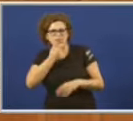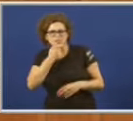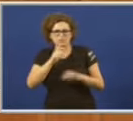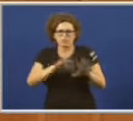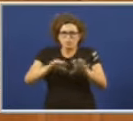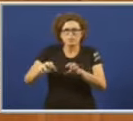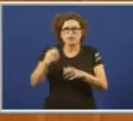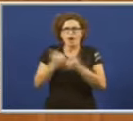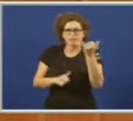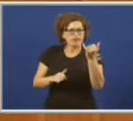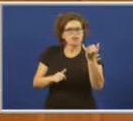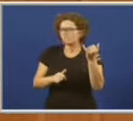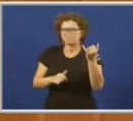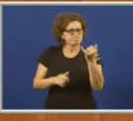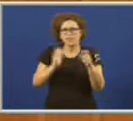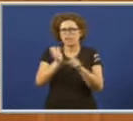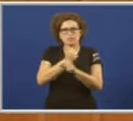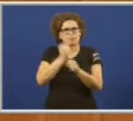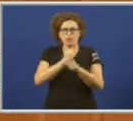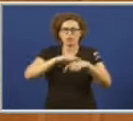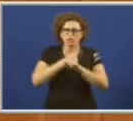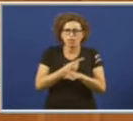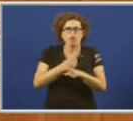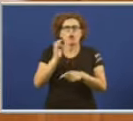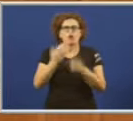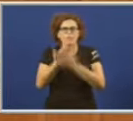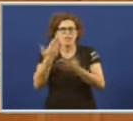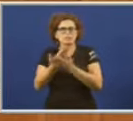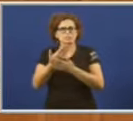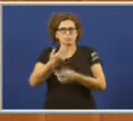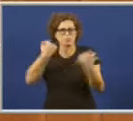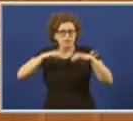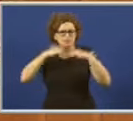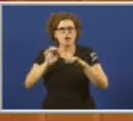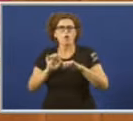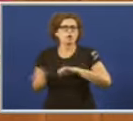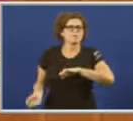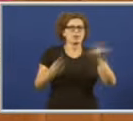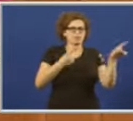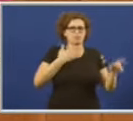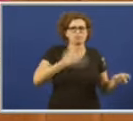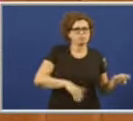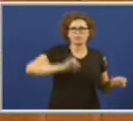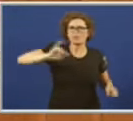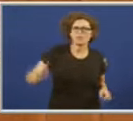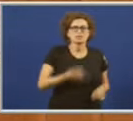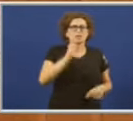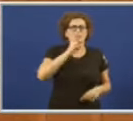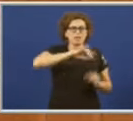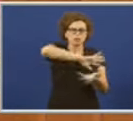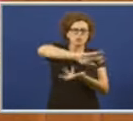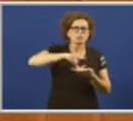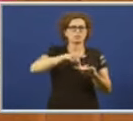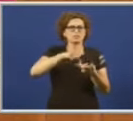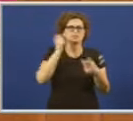encadear contratos por horas, por días, eternamente en prácticas, ou acabar na emigración. Cansa de ver nas noticias os